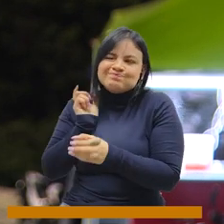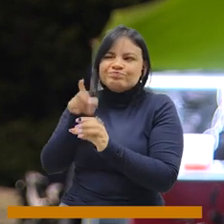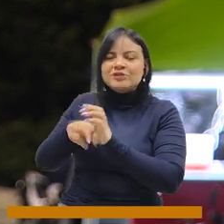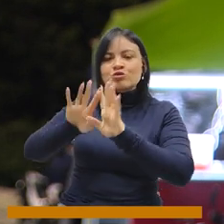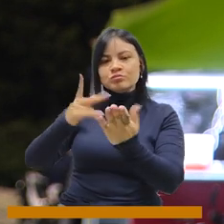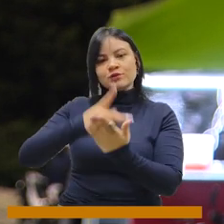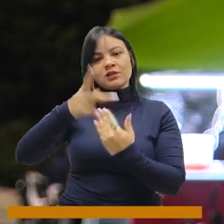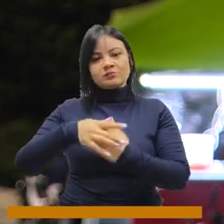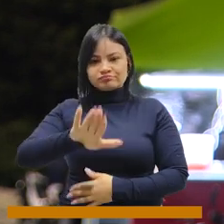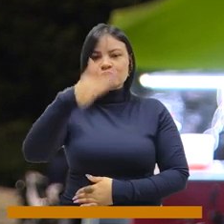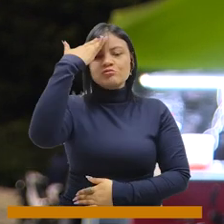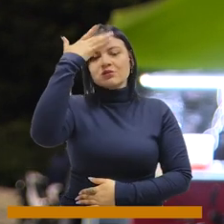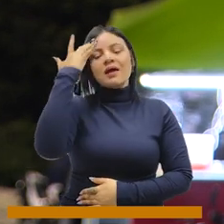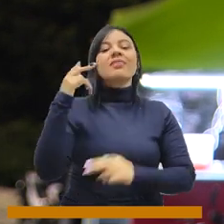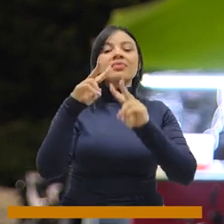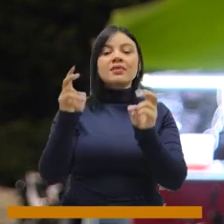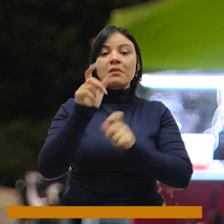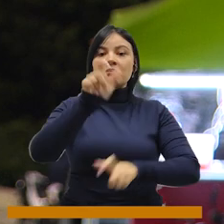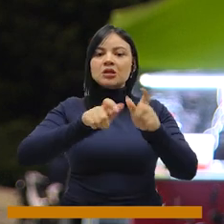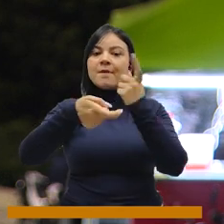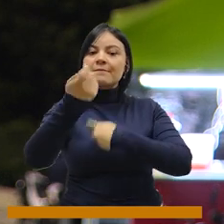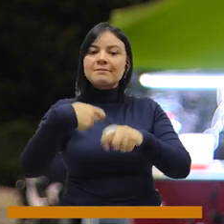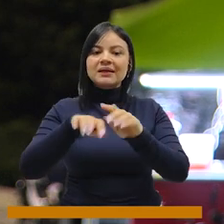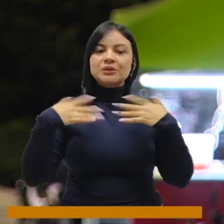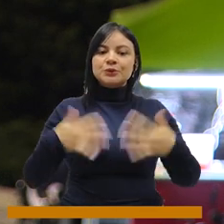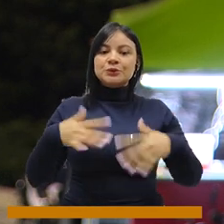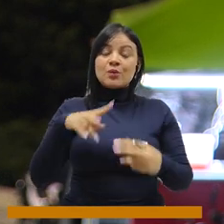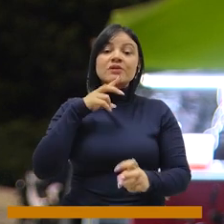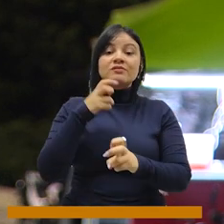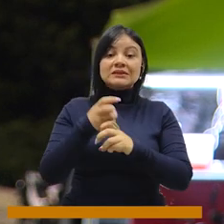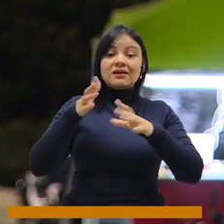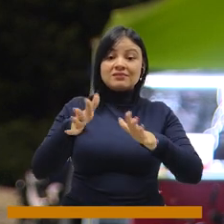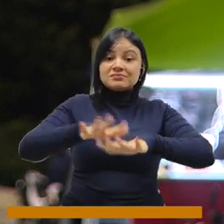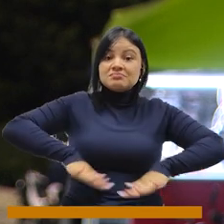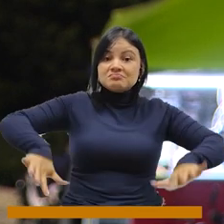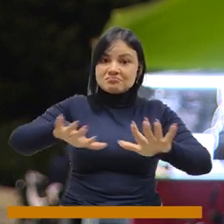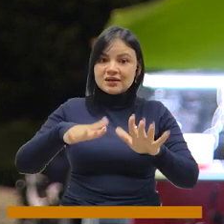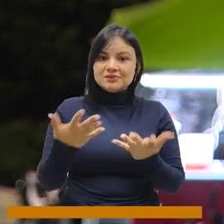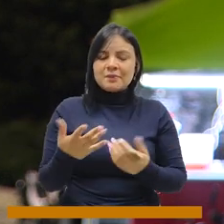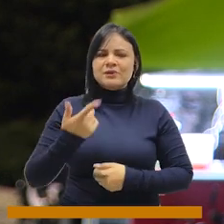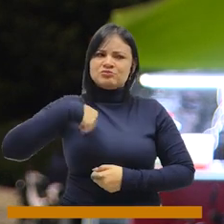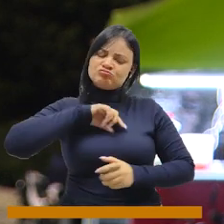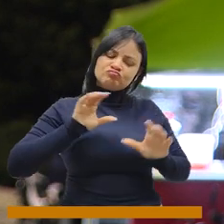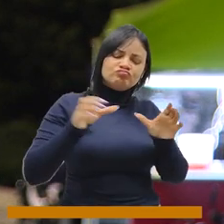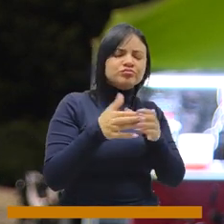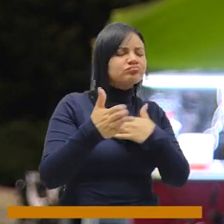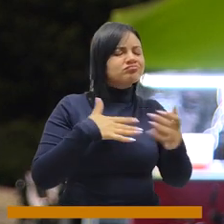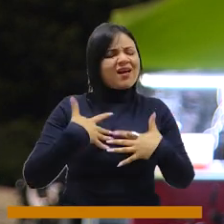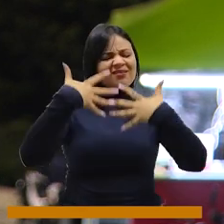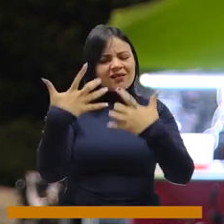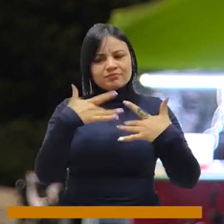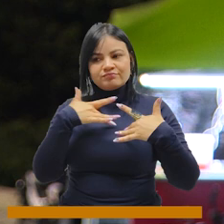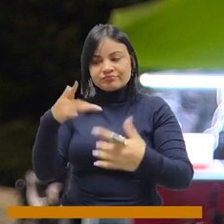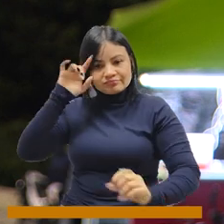proyectos. Yo sé que el tema de los venteros informales ha sido un tema complejo acá en la ciudad pero nosotros como asociación estamos